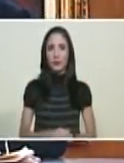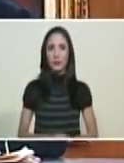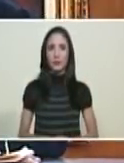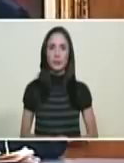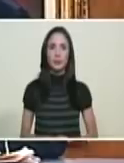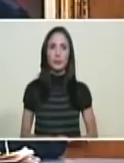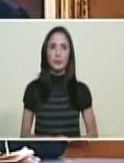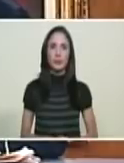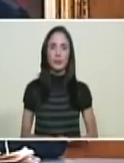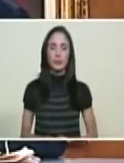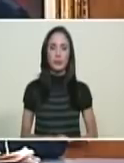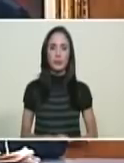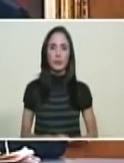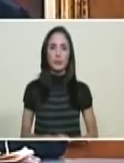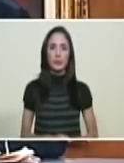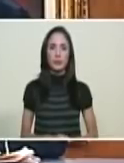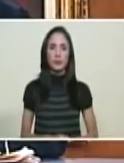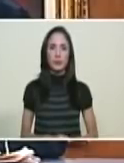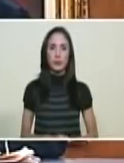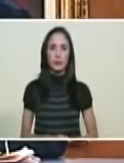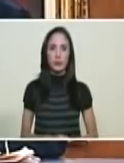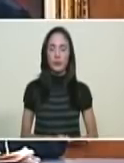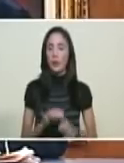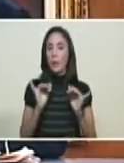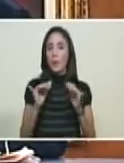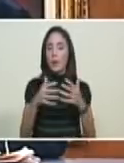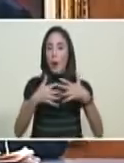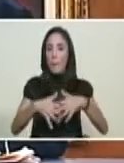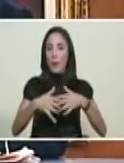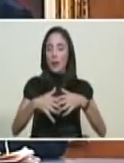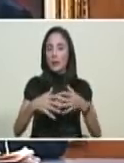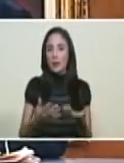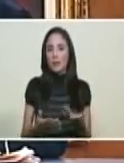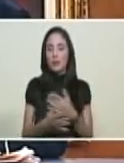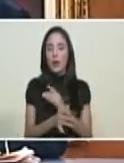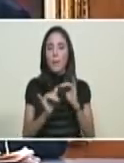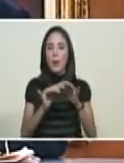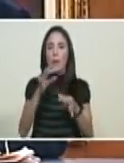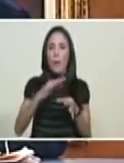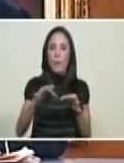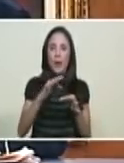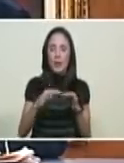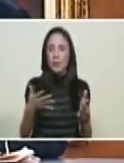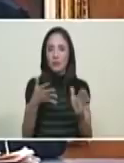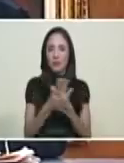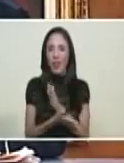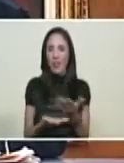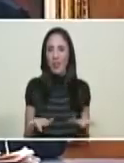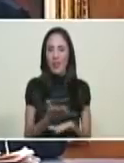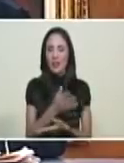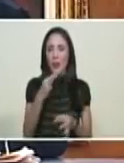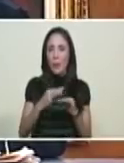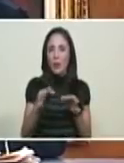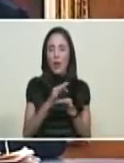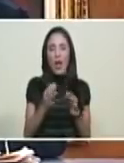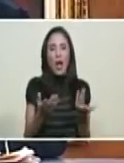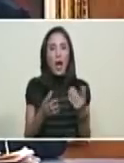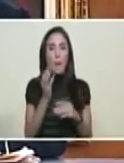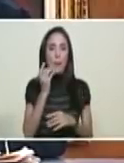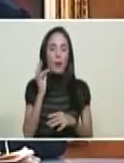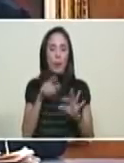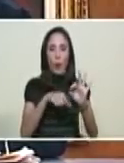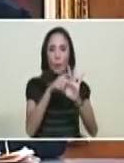el petro significa en términos monetarios